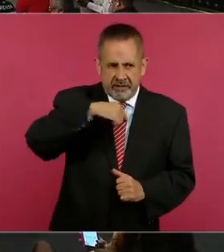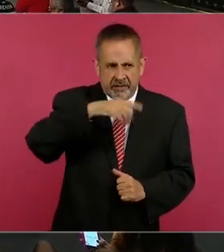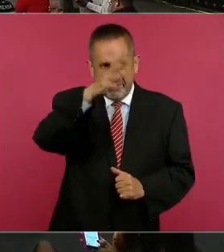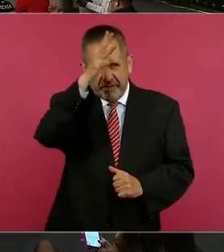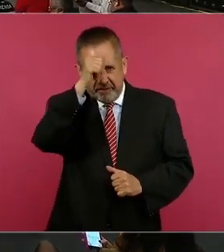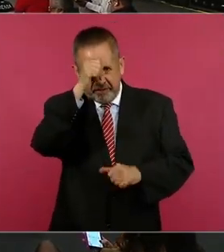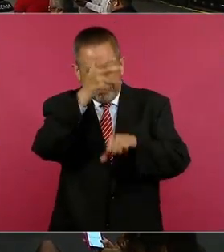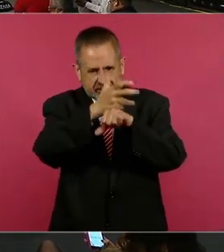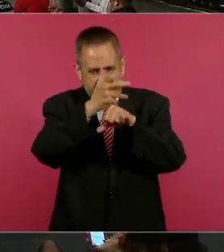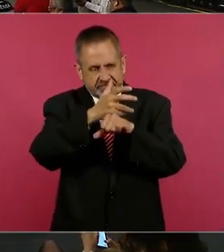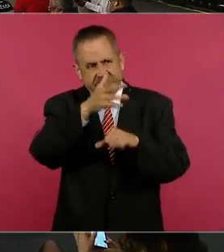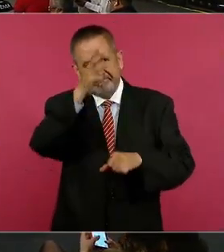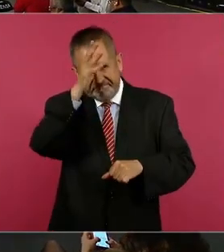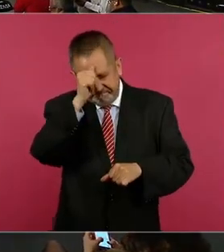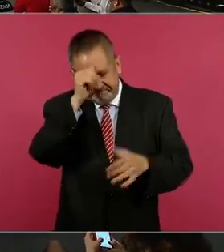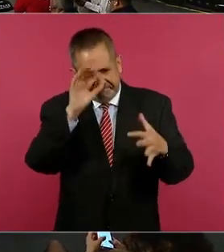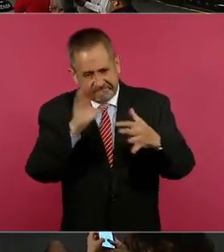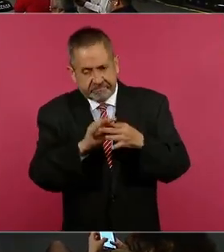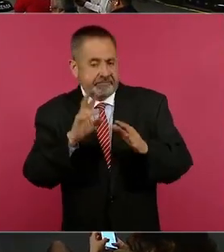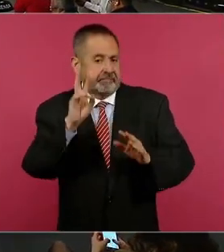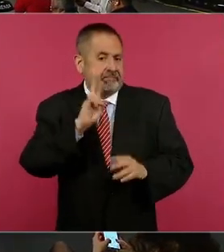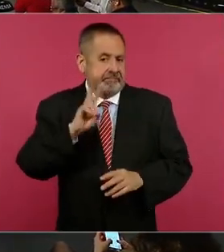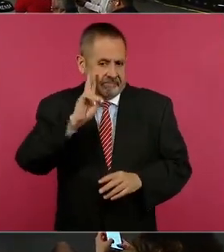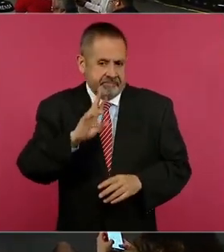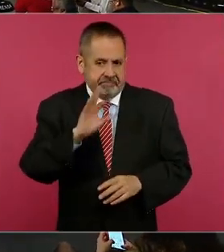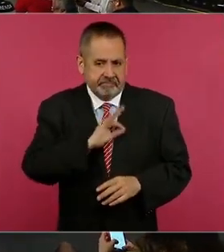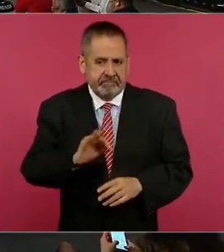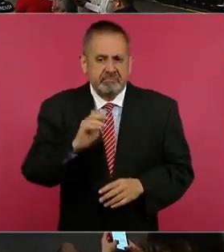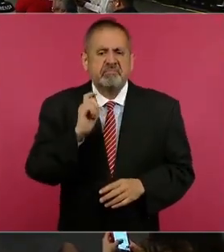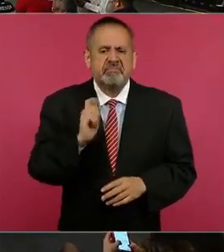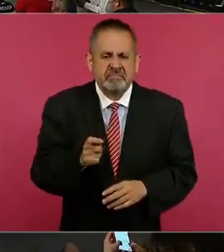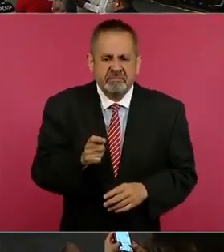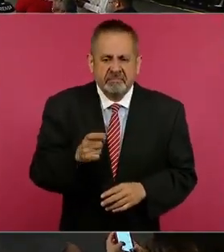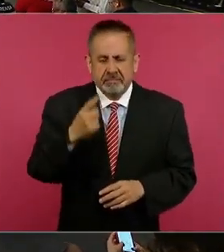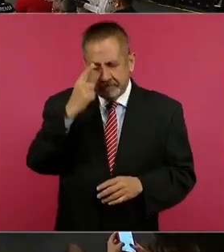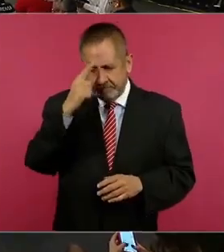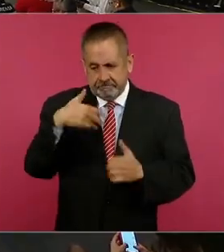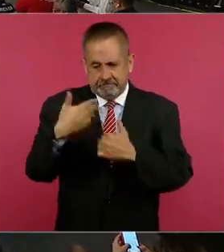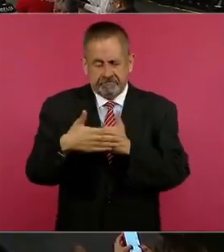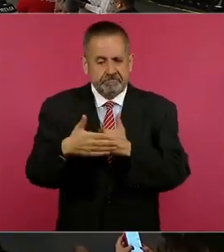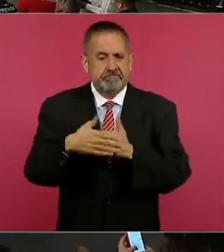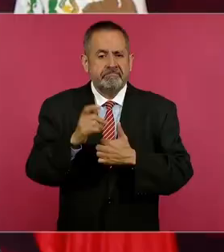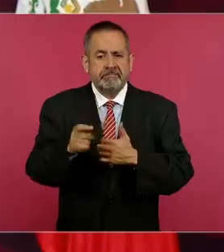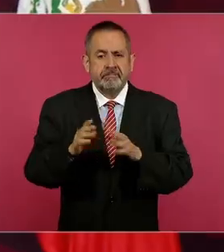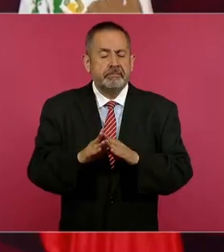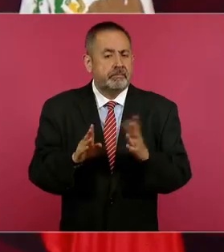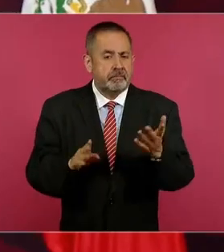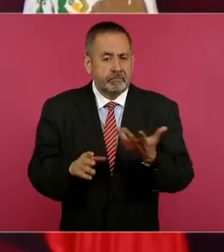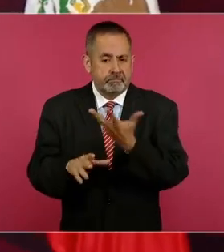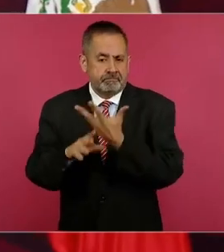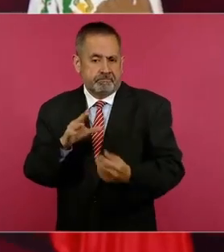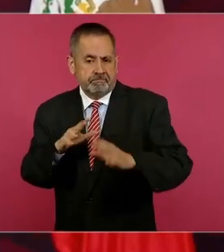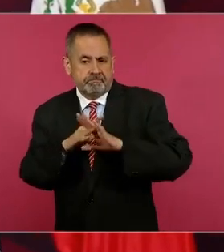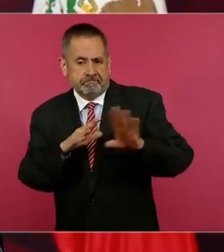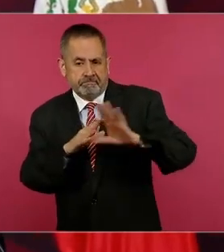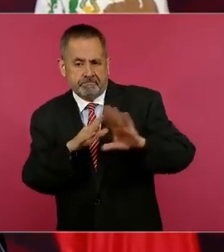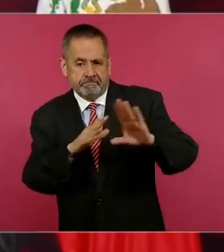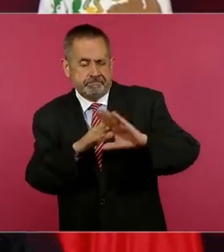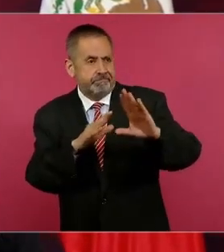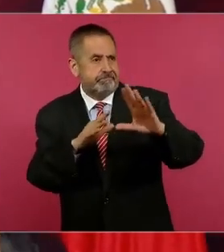para enfrentar el fenómeno migratorio